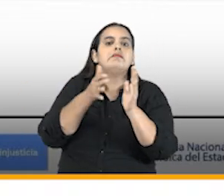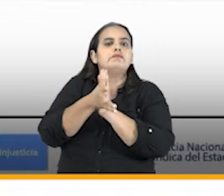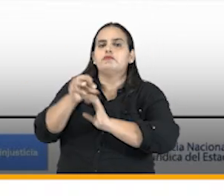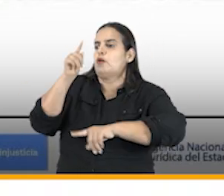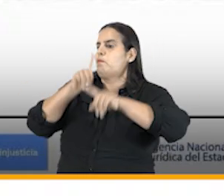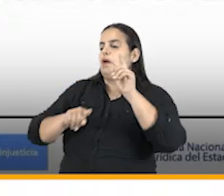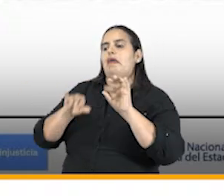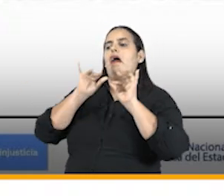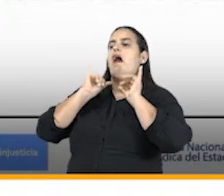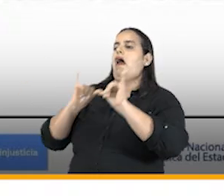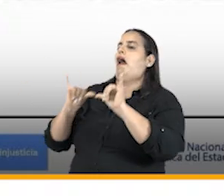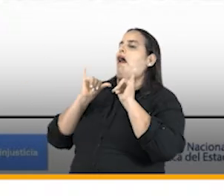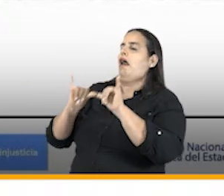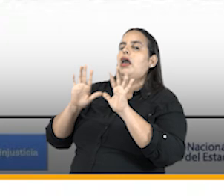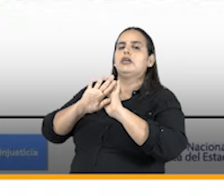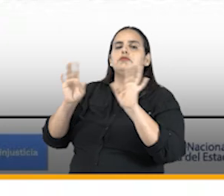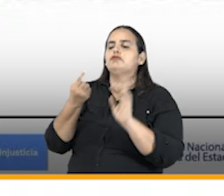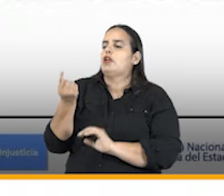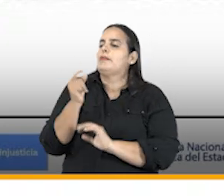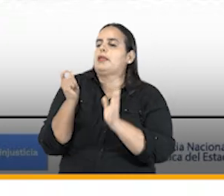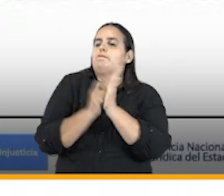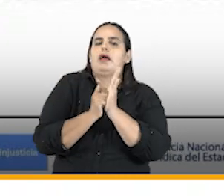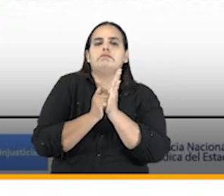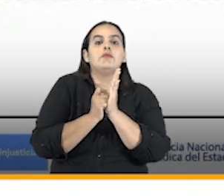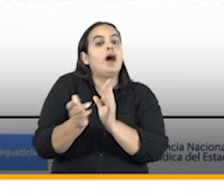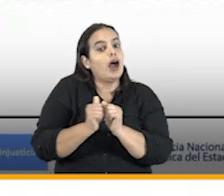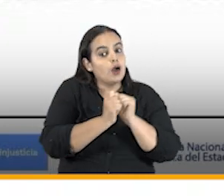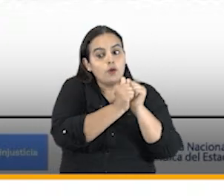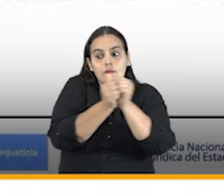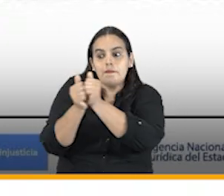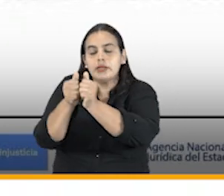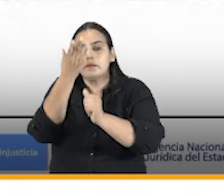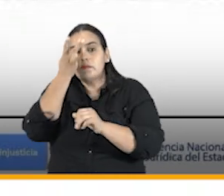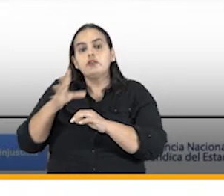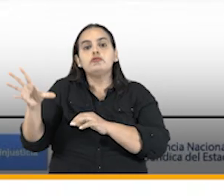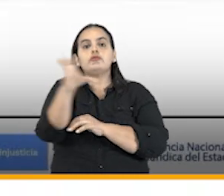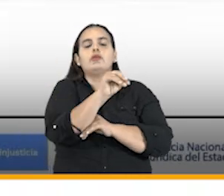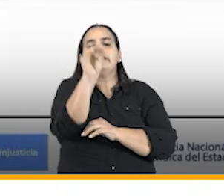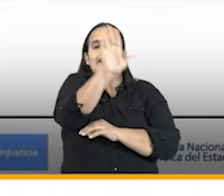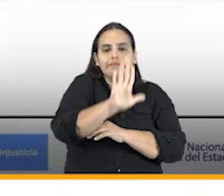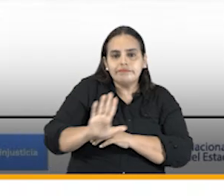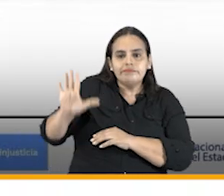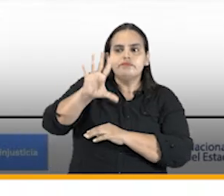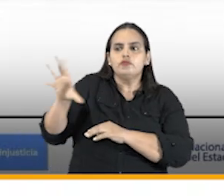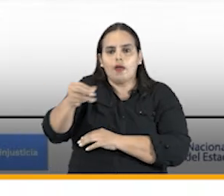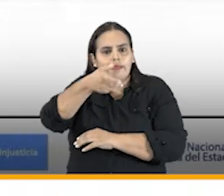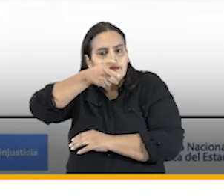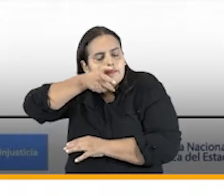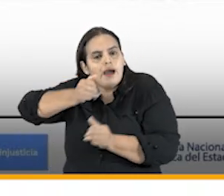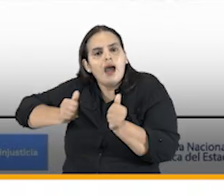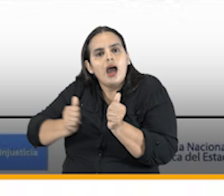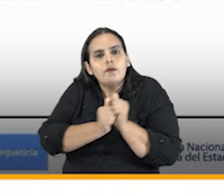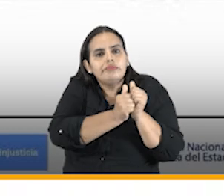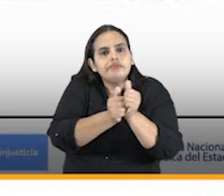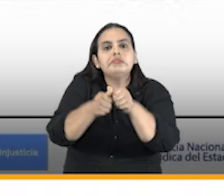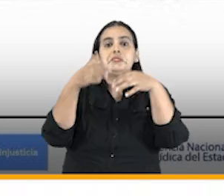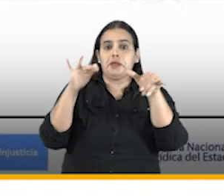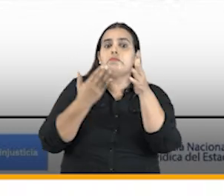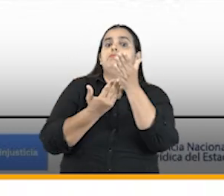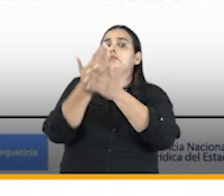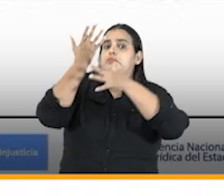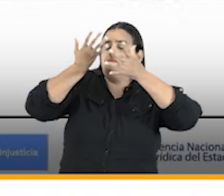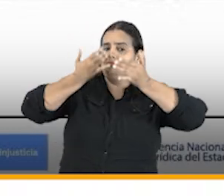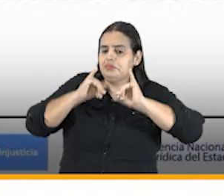central si no vamos a acompañar a los territorios vamos a estar haciendo y ya empezamos de hecho a hacer